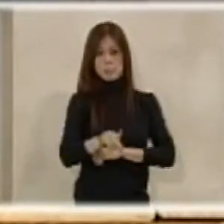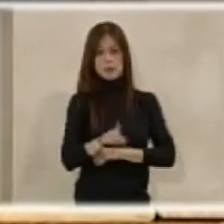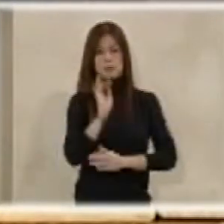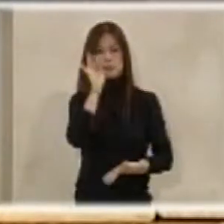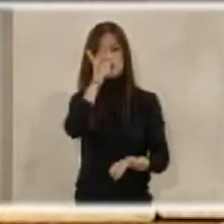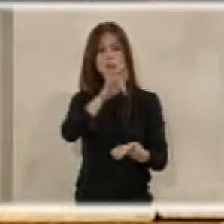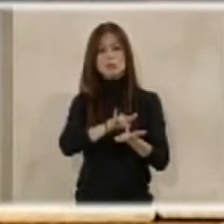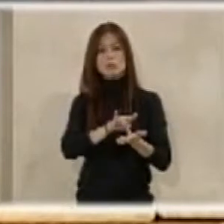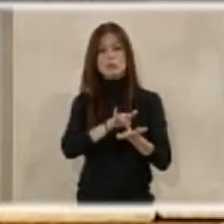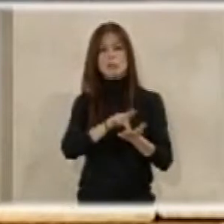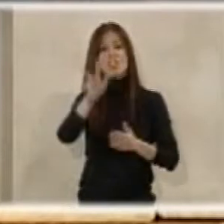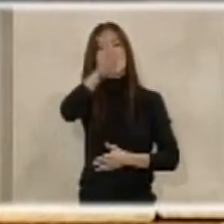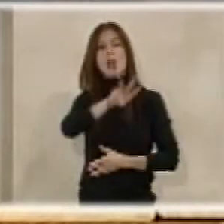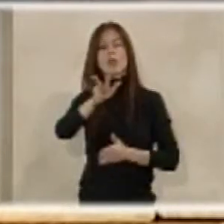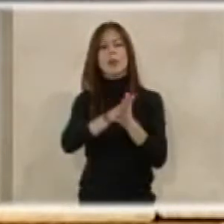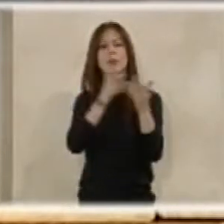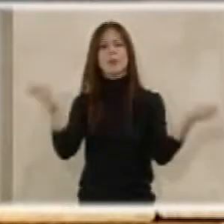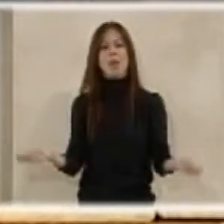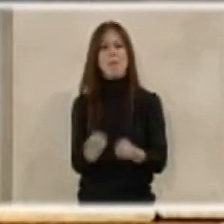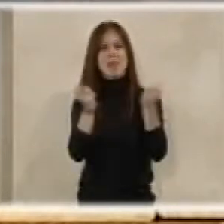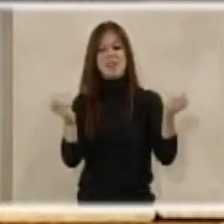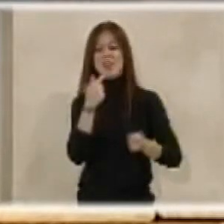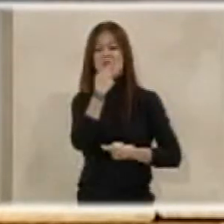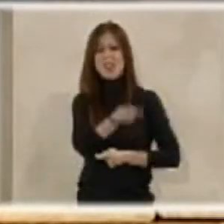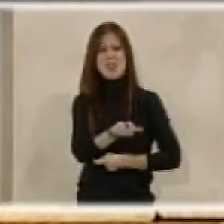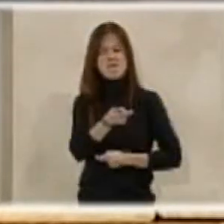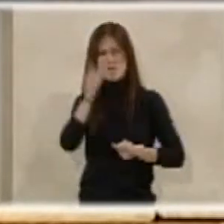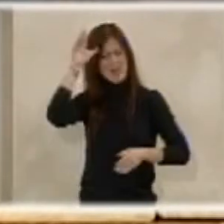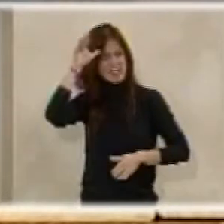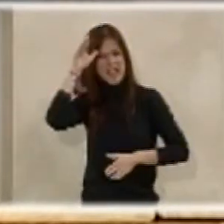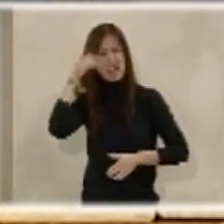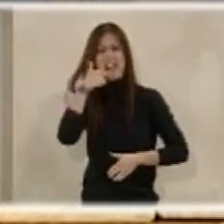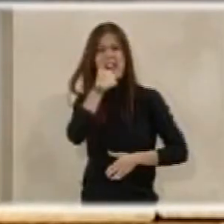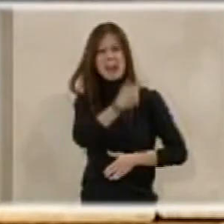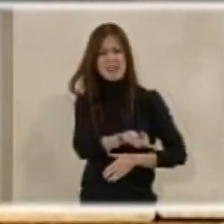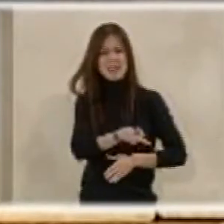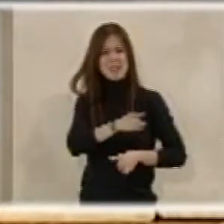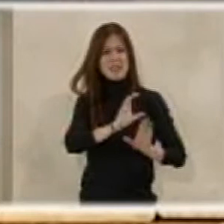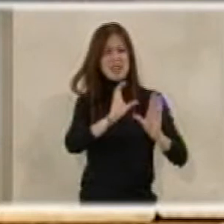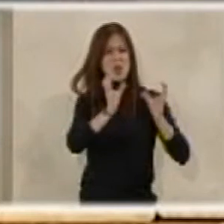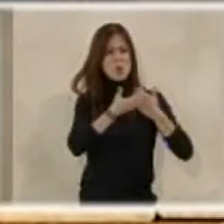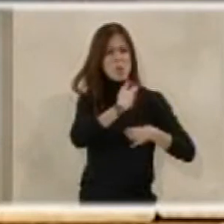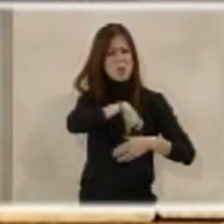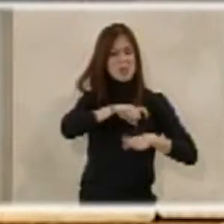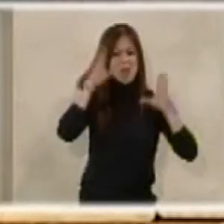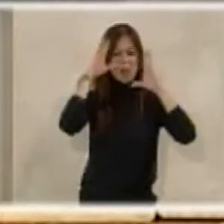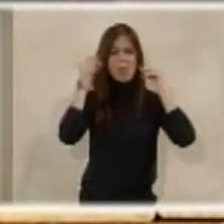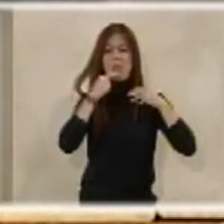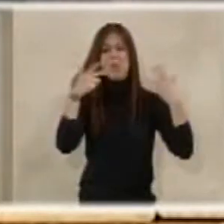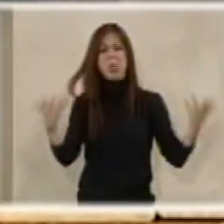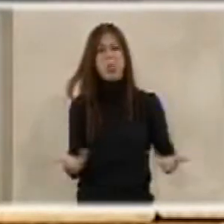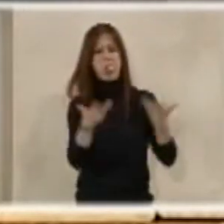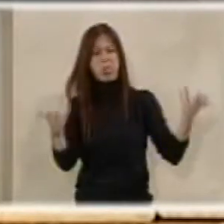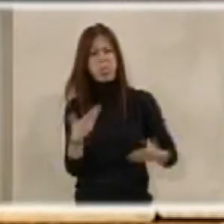cuando a nivel nacional ha habido una campaña de desprestigio bestial hacia las fuerzas y los cuerpos de